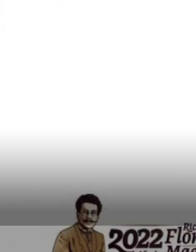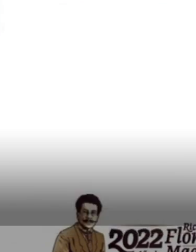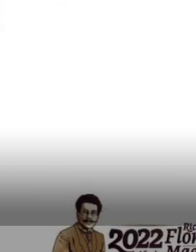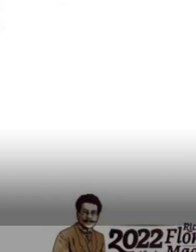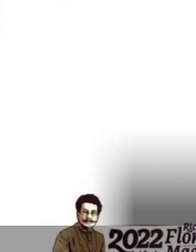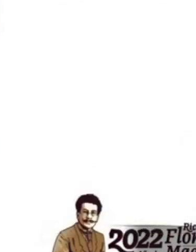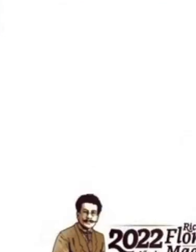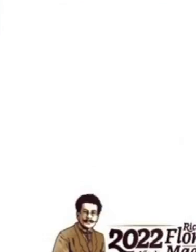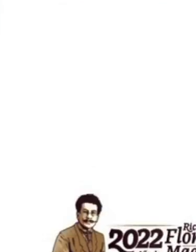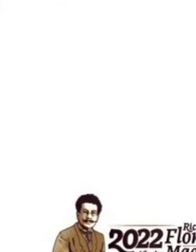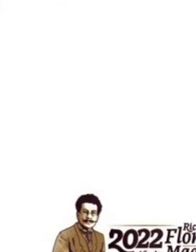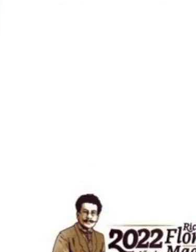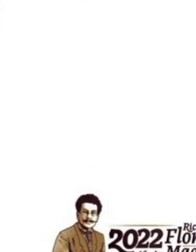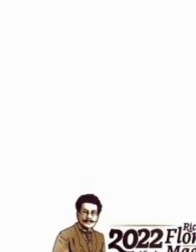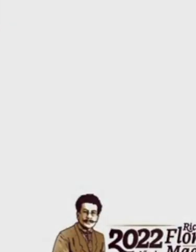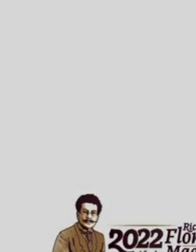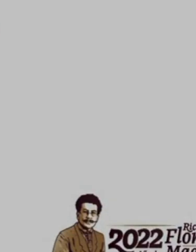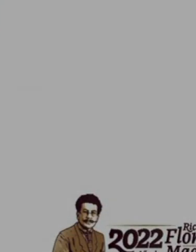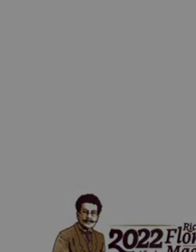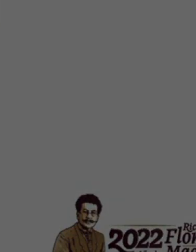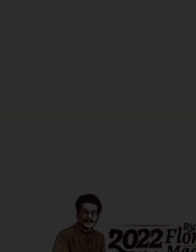municipios no tuvieron cambios.